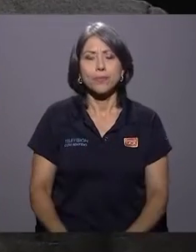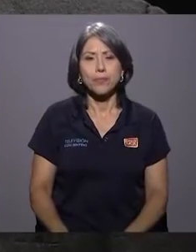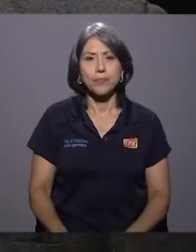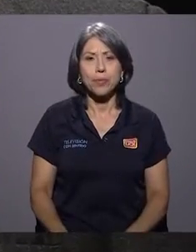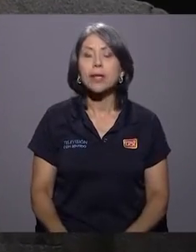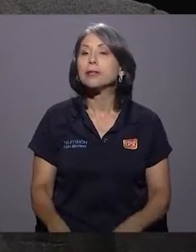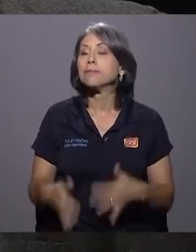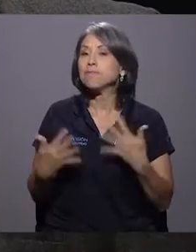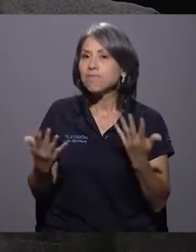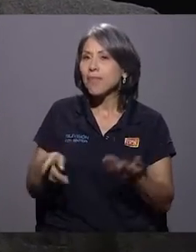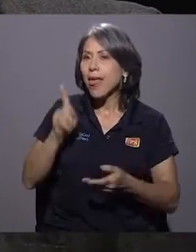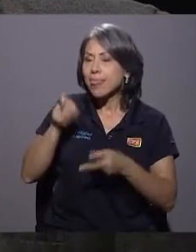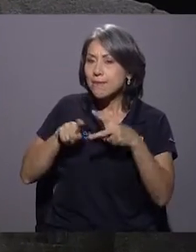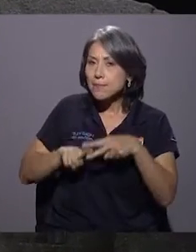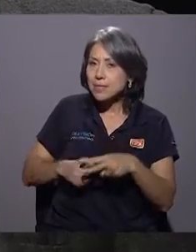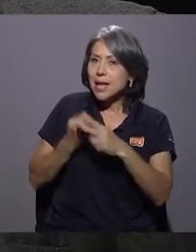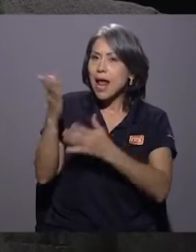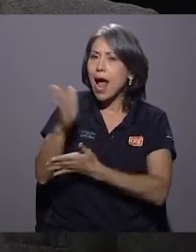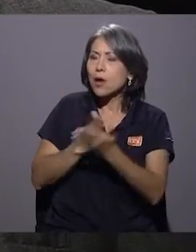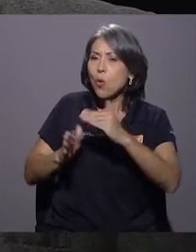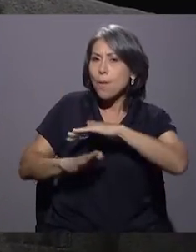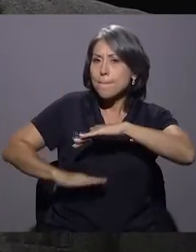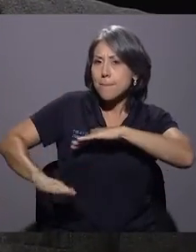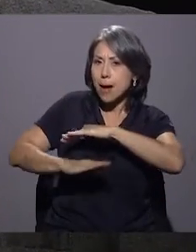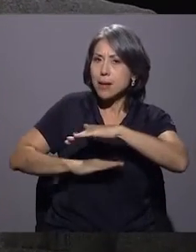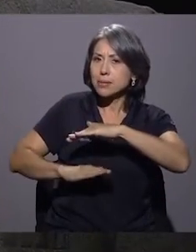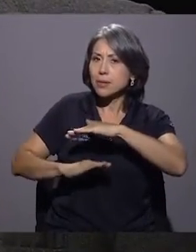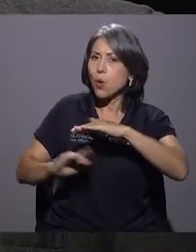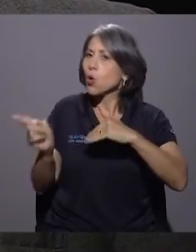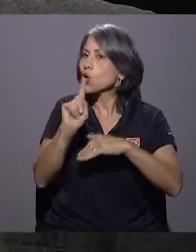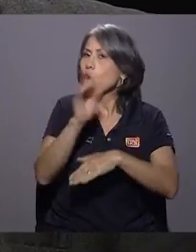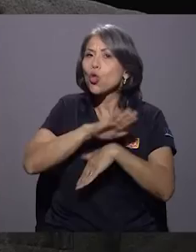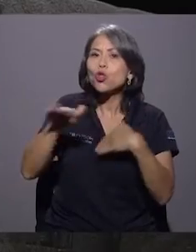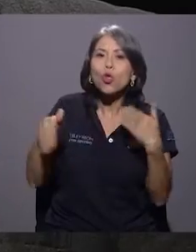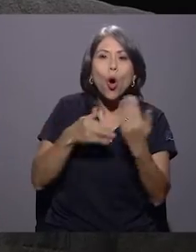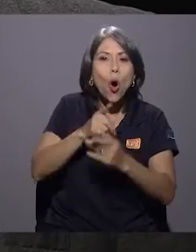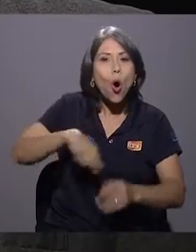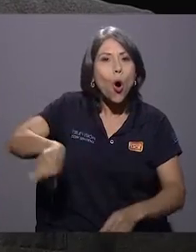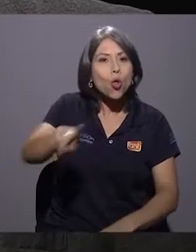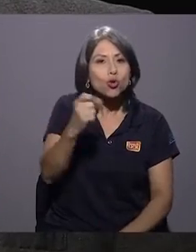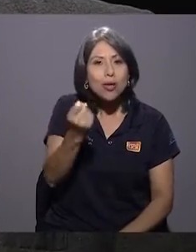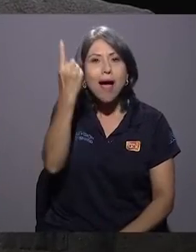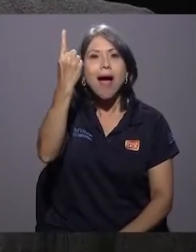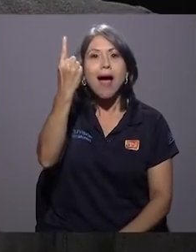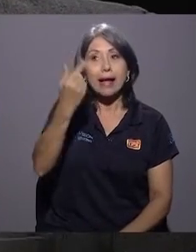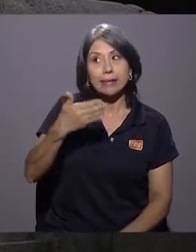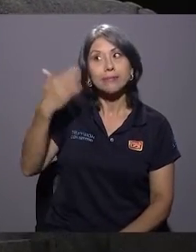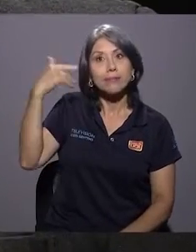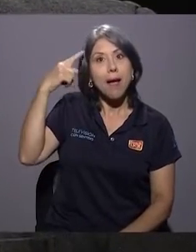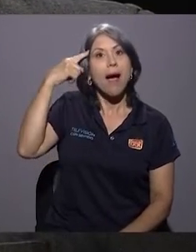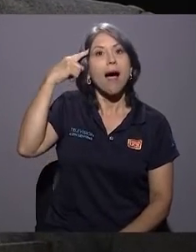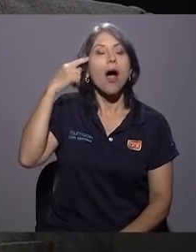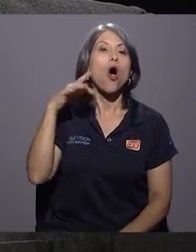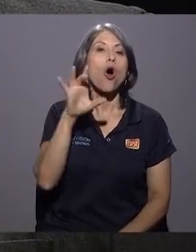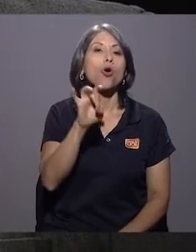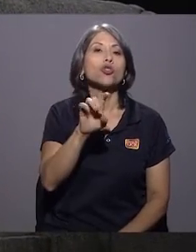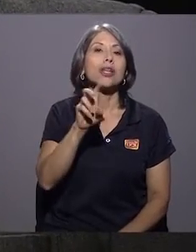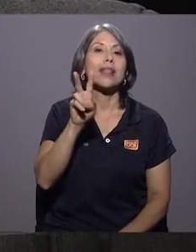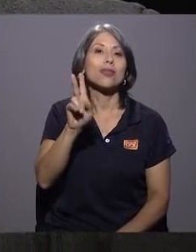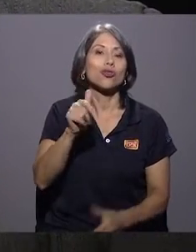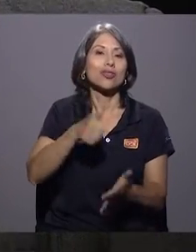que empezar por algo que es muy básico, y no todo el mundo lo tenemos claro, y es que eran 82 elecciones.